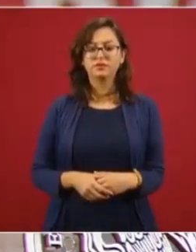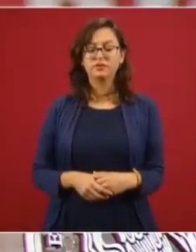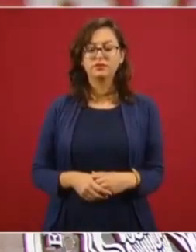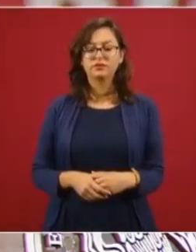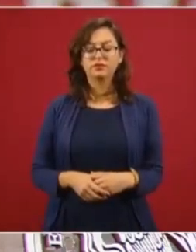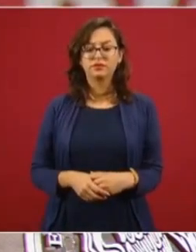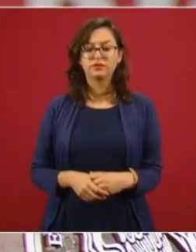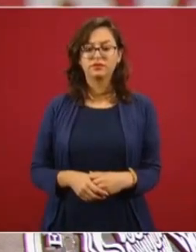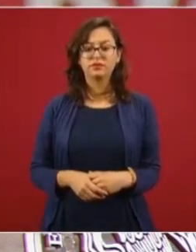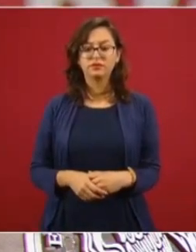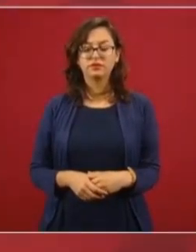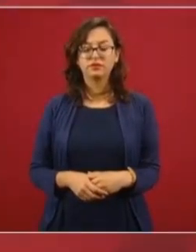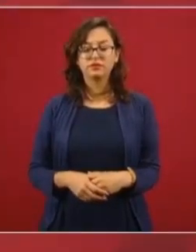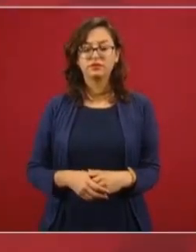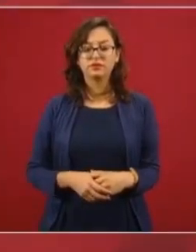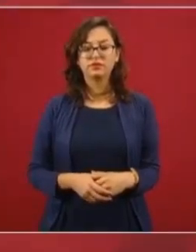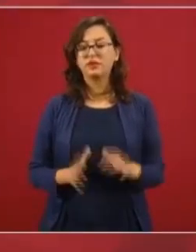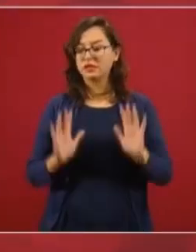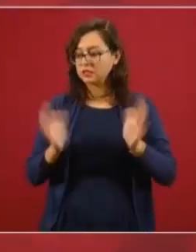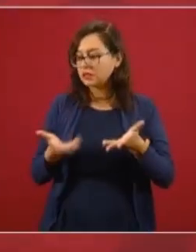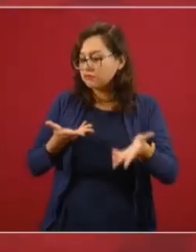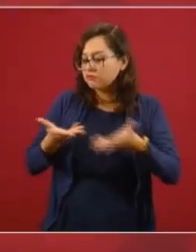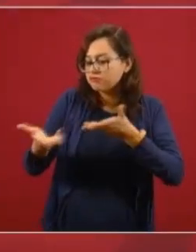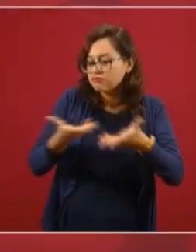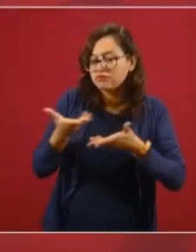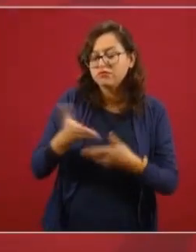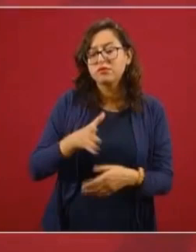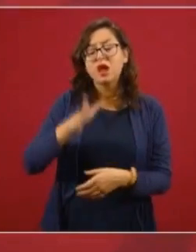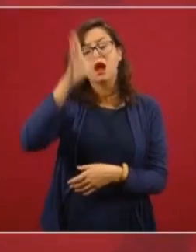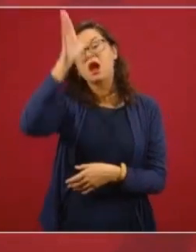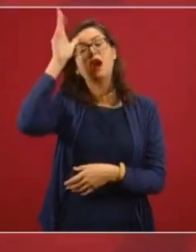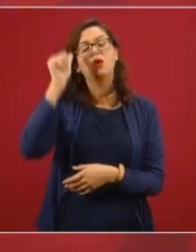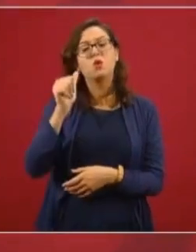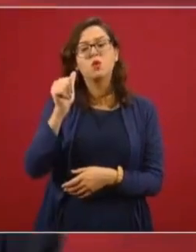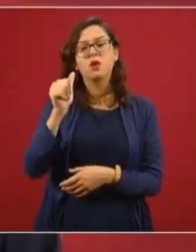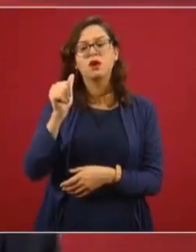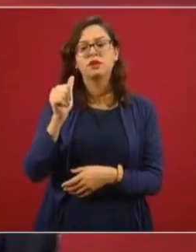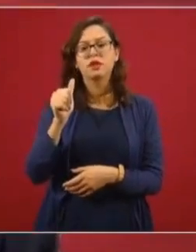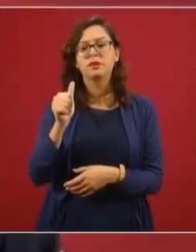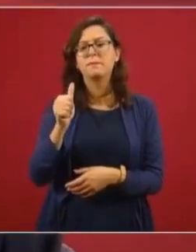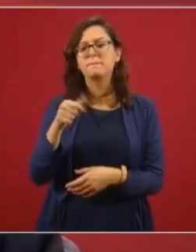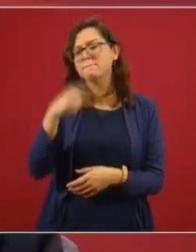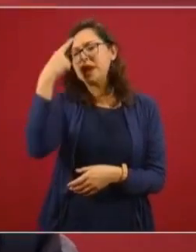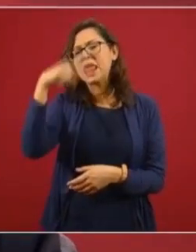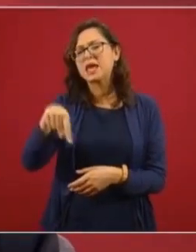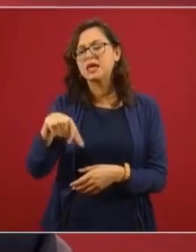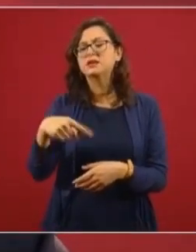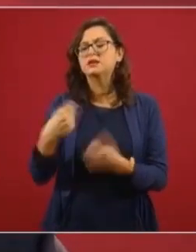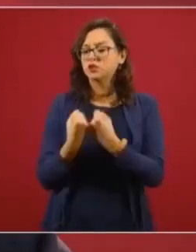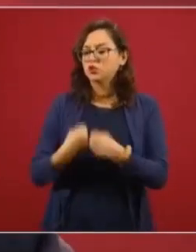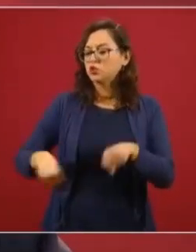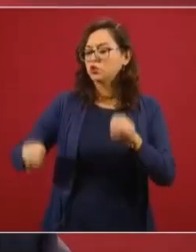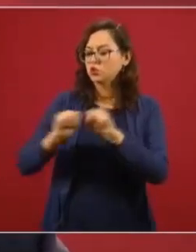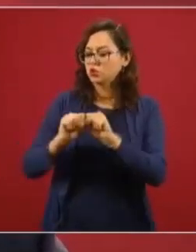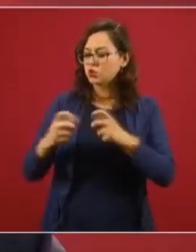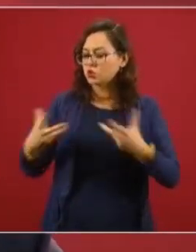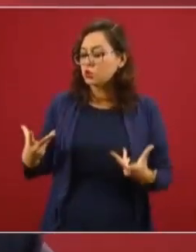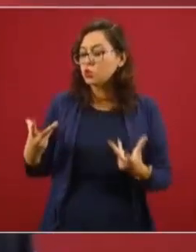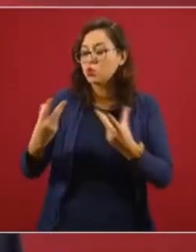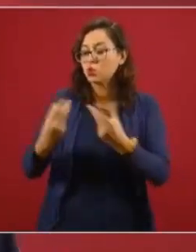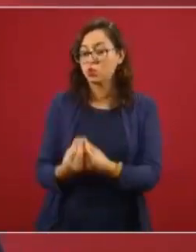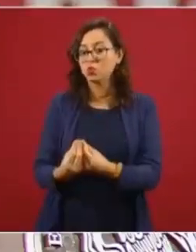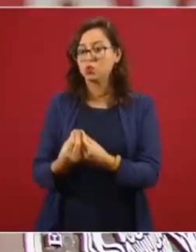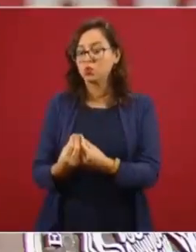con este arreglo, en donde es básicamente una alianza de riesgo compartido